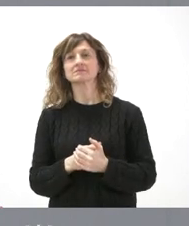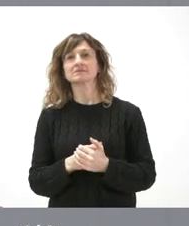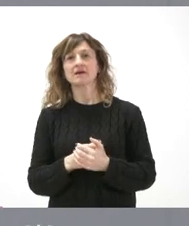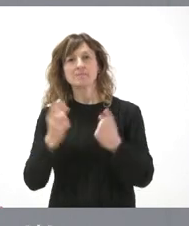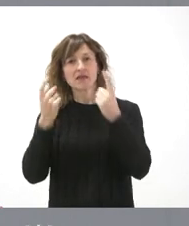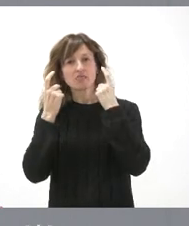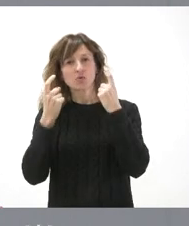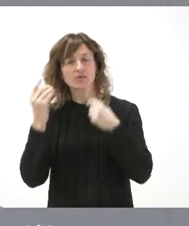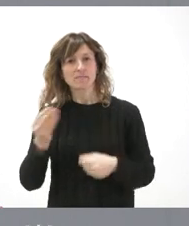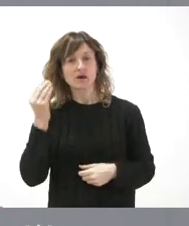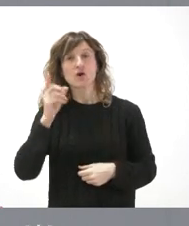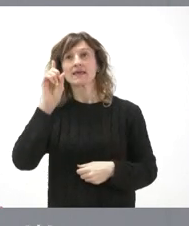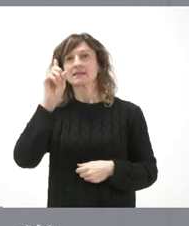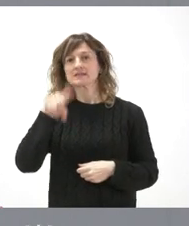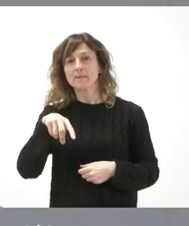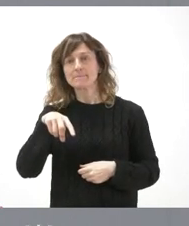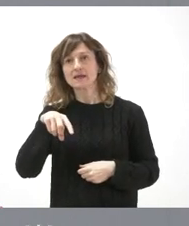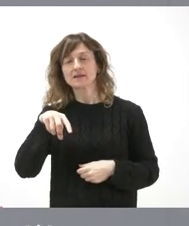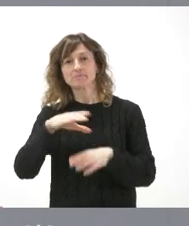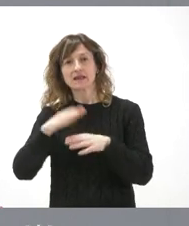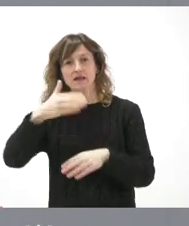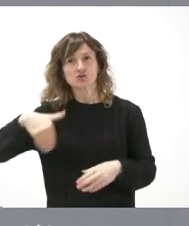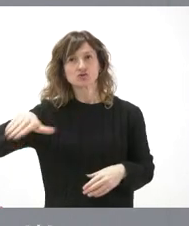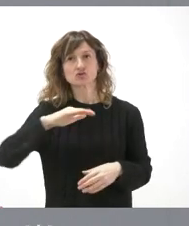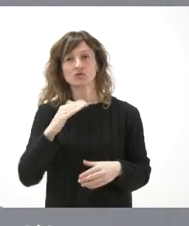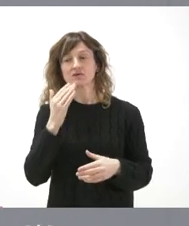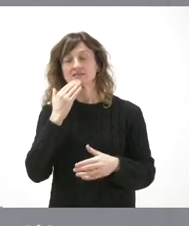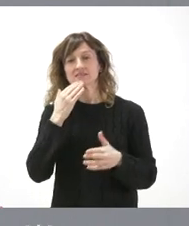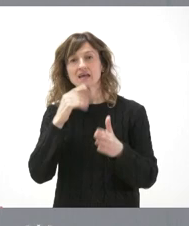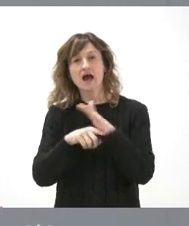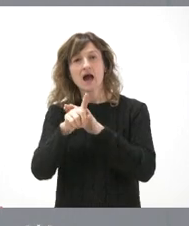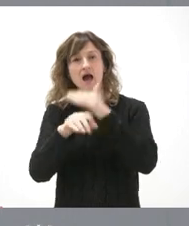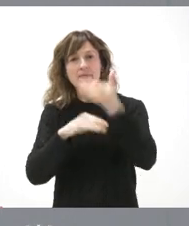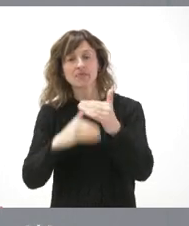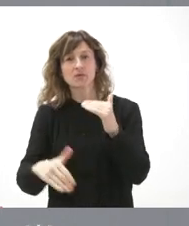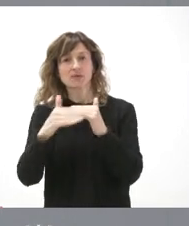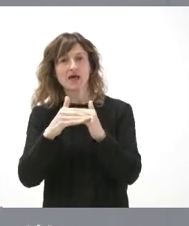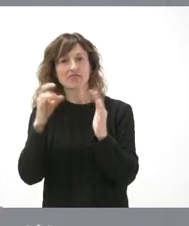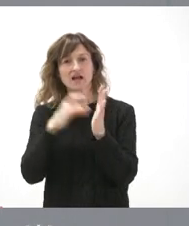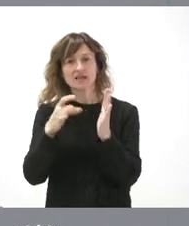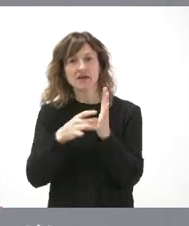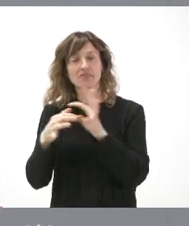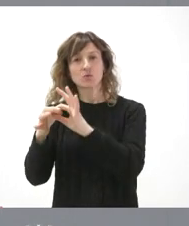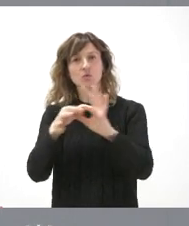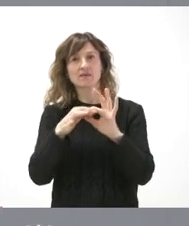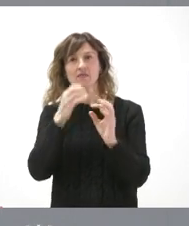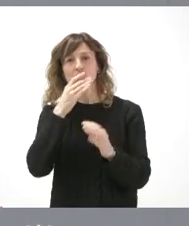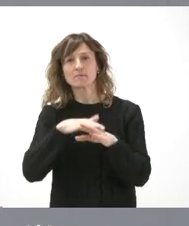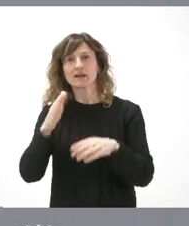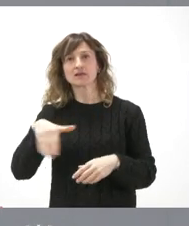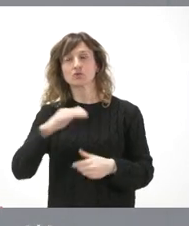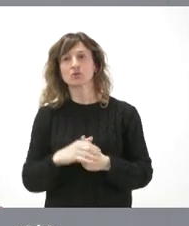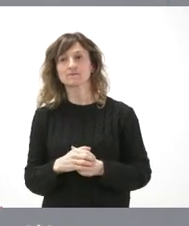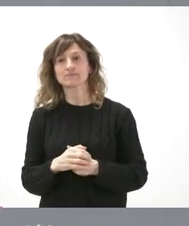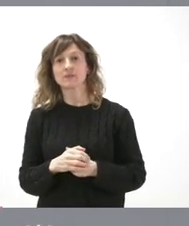educación, pero seguro que va a permitir mejorar a todos porque todo lo que sea avanzar en calidad, en igualdad y en unidad es bueno para todos. Y me